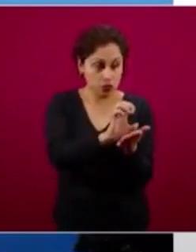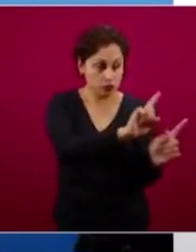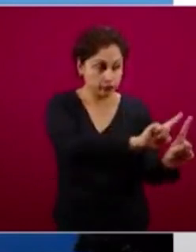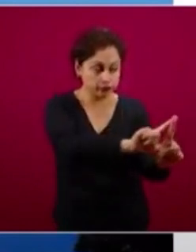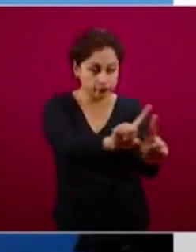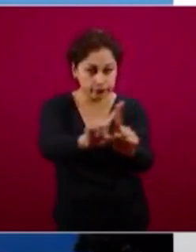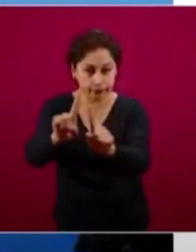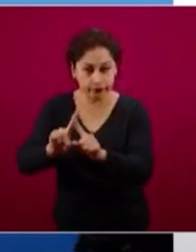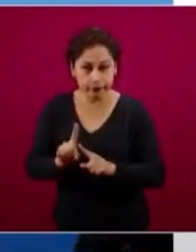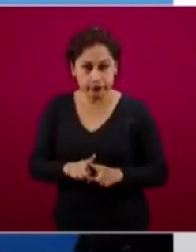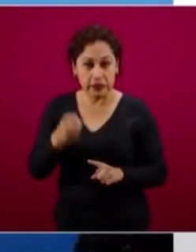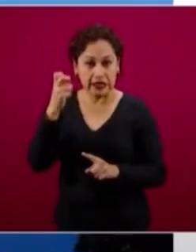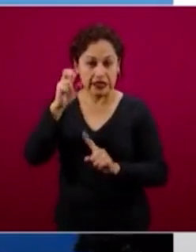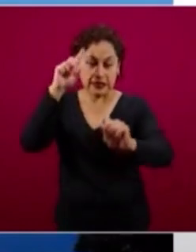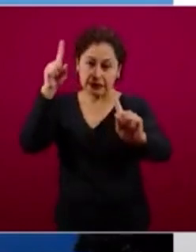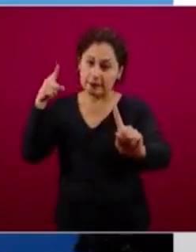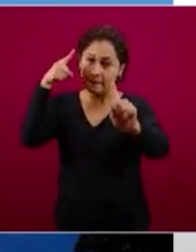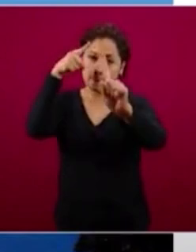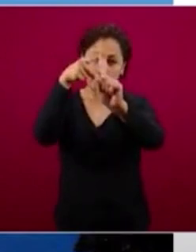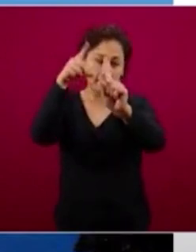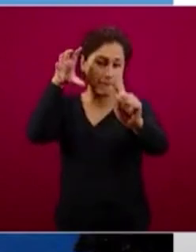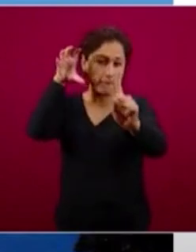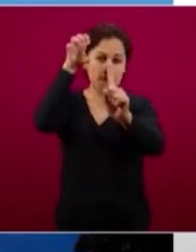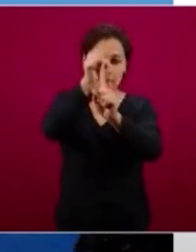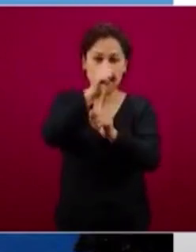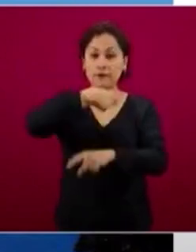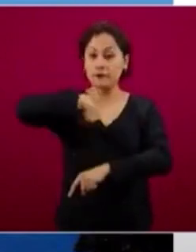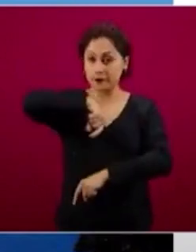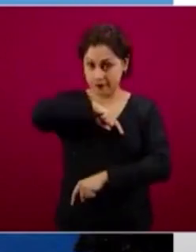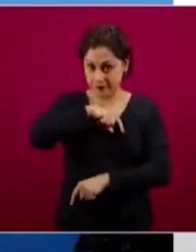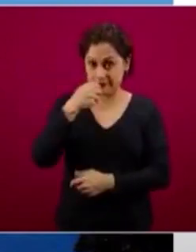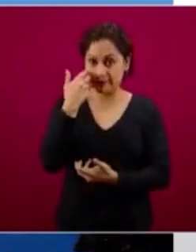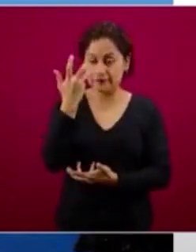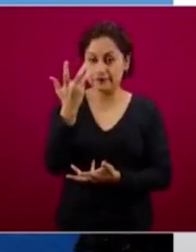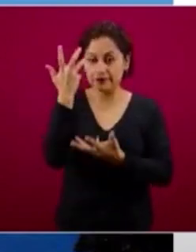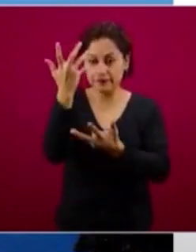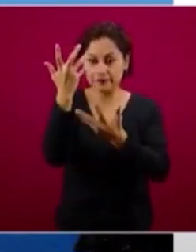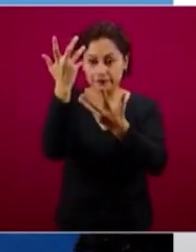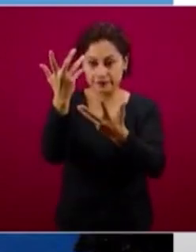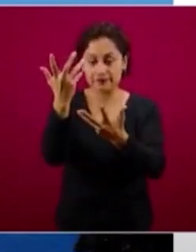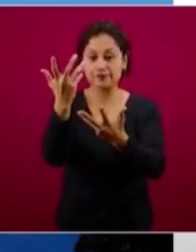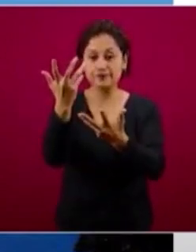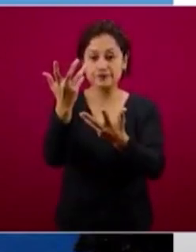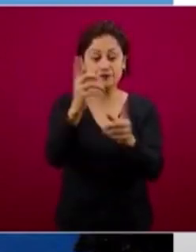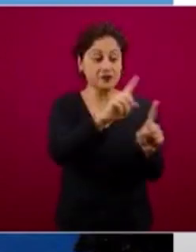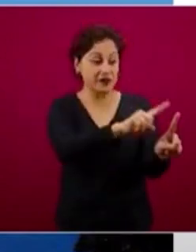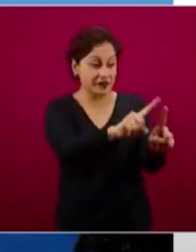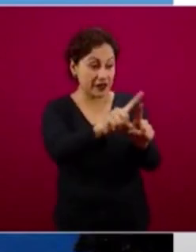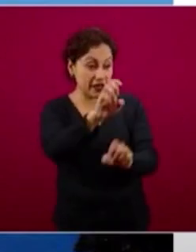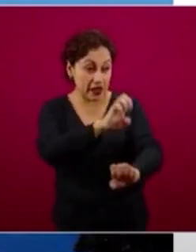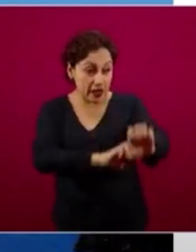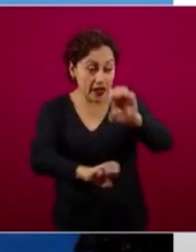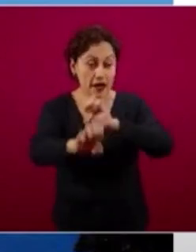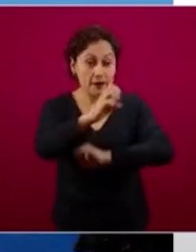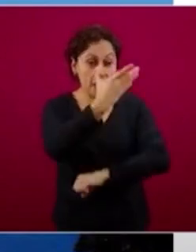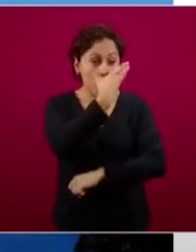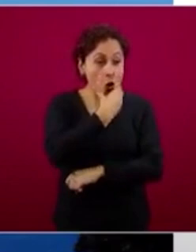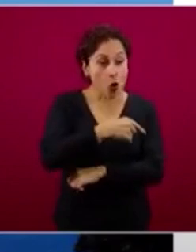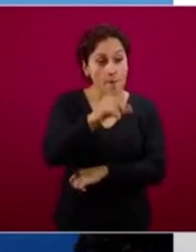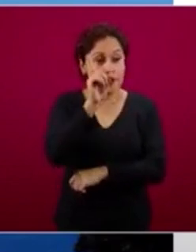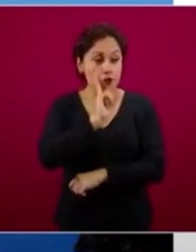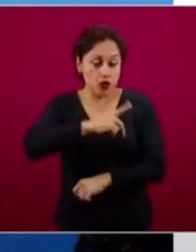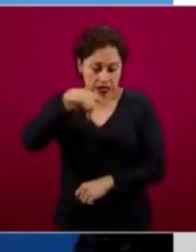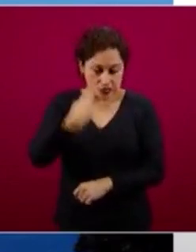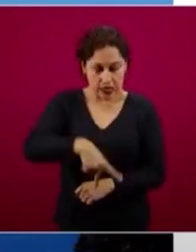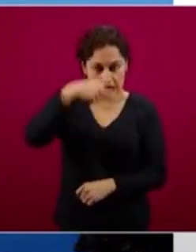punto más alto al que queremos llegar, que pudiéramos llegar a 645 mil empresarias, empresarios mexicanos